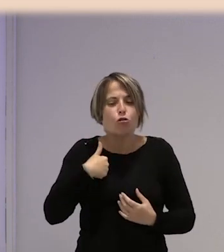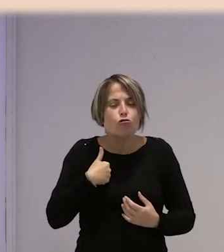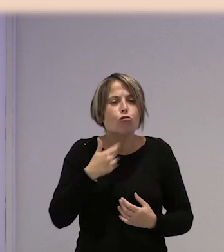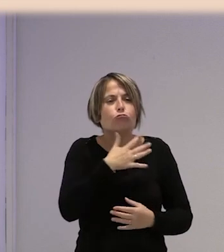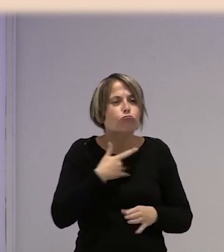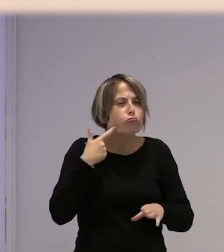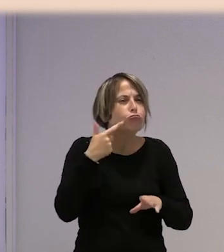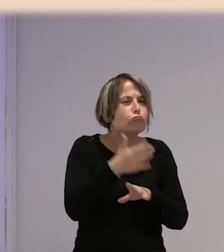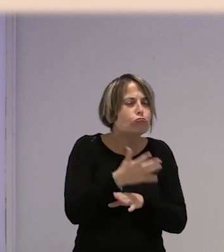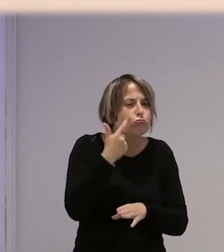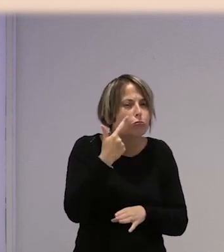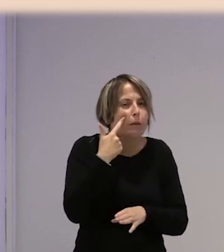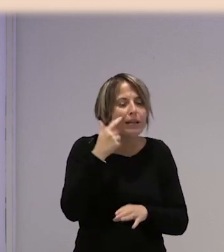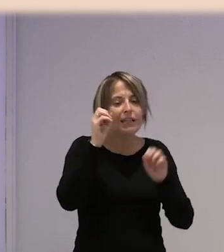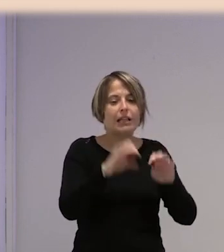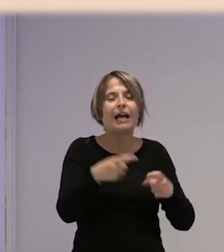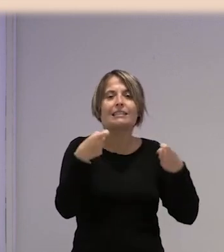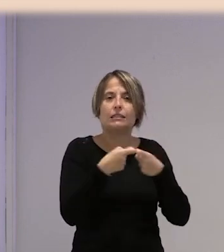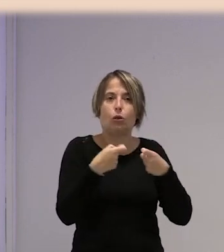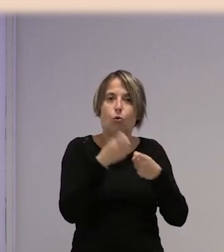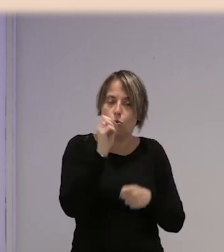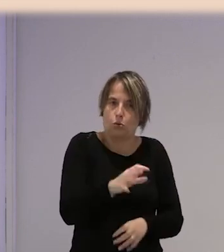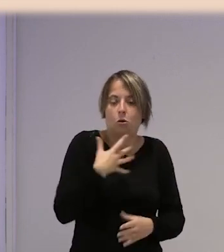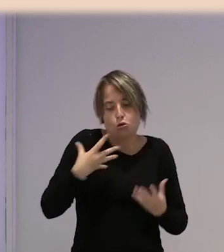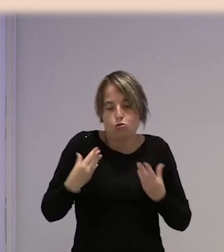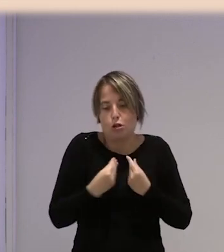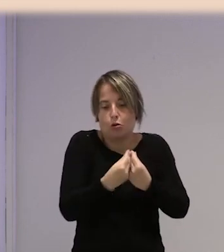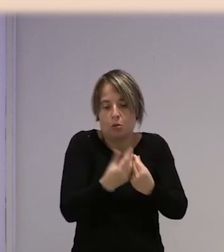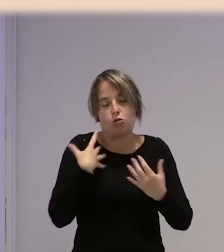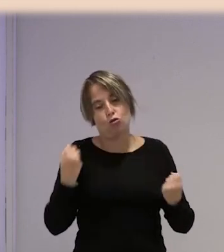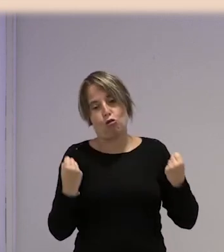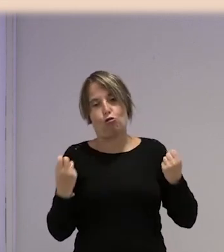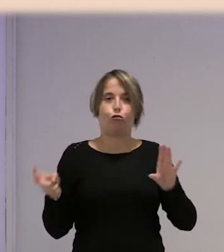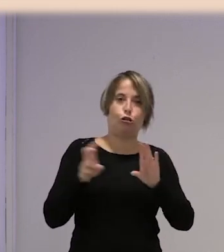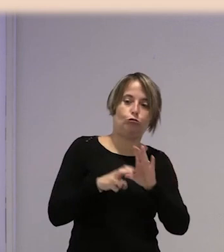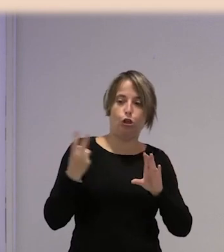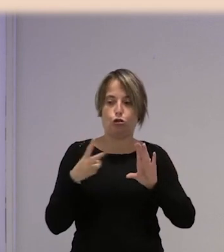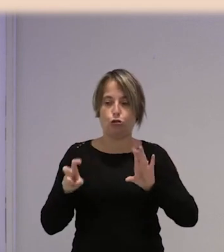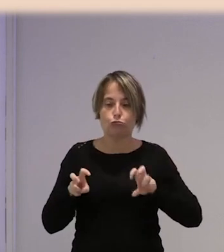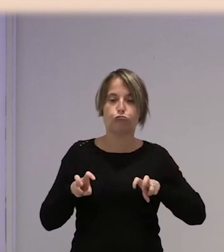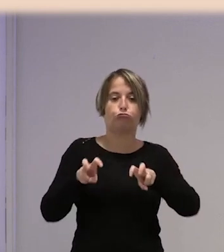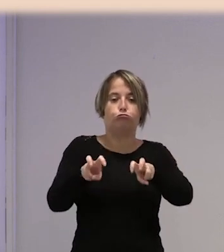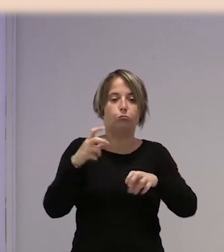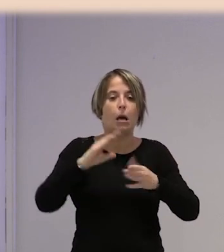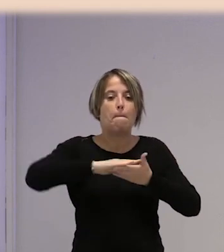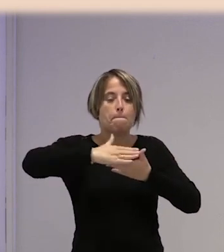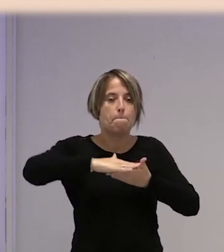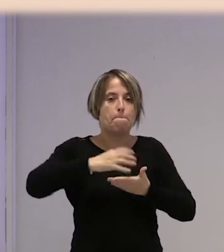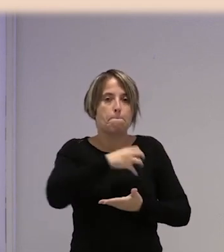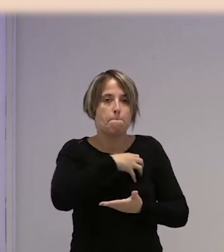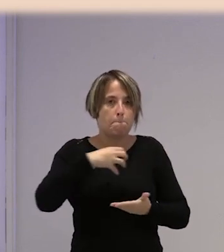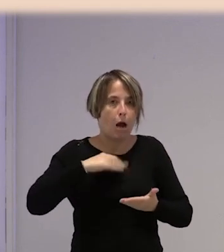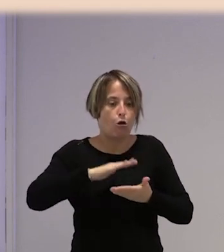banco y darle de baja seguro. Digo, bueno, pues yo te acompaño, la llevé en mi coche, la llevé al banco allí a